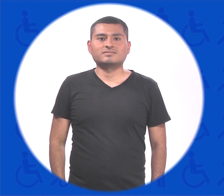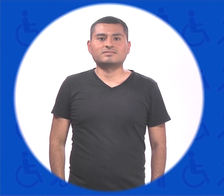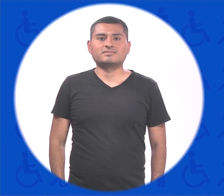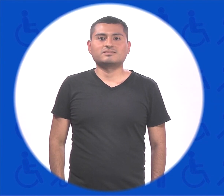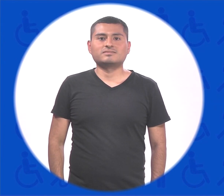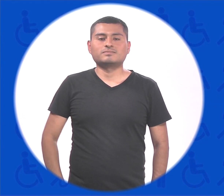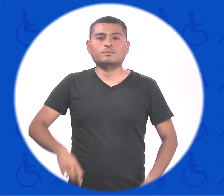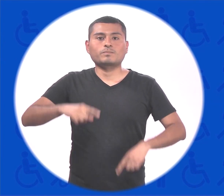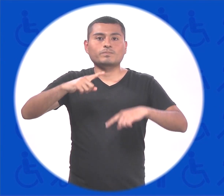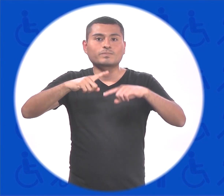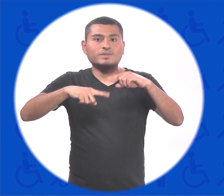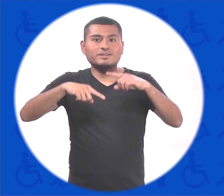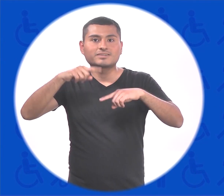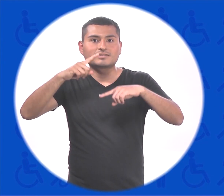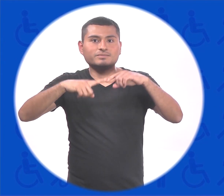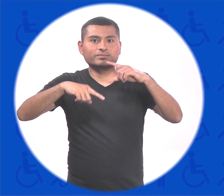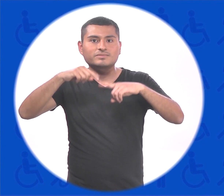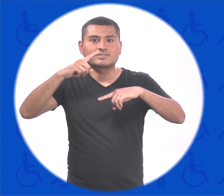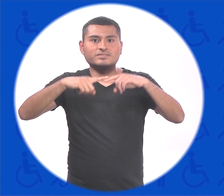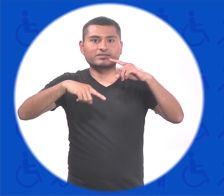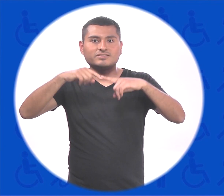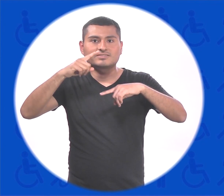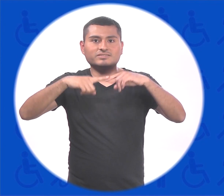Abuelo Primo